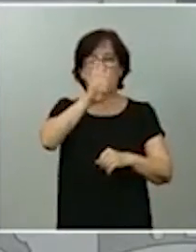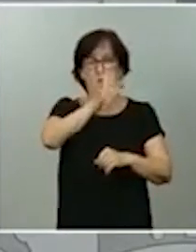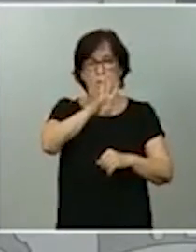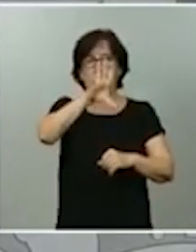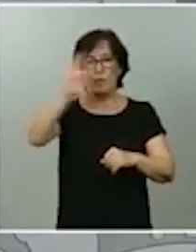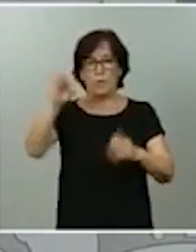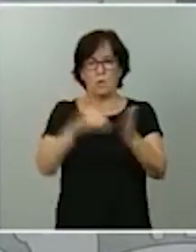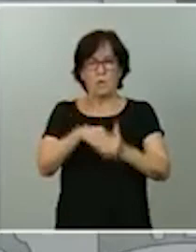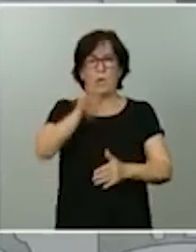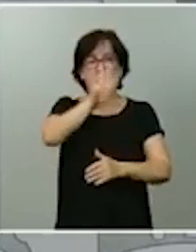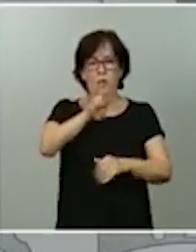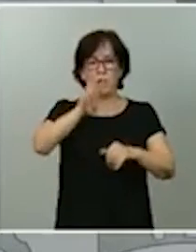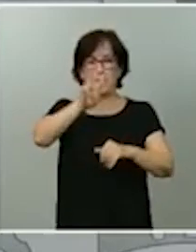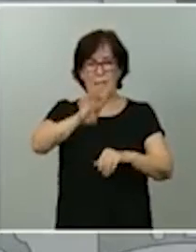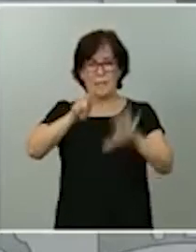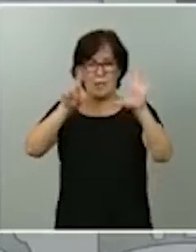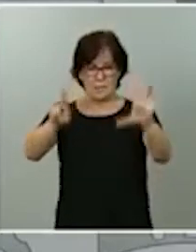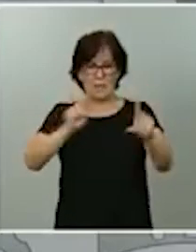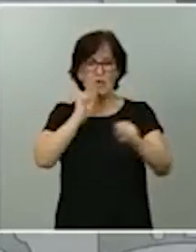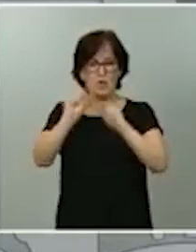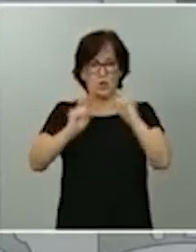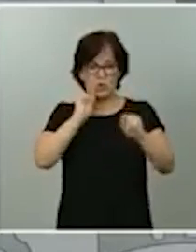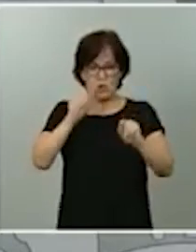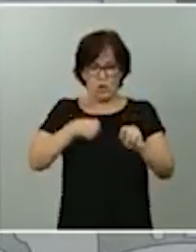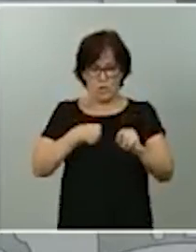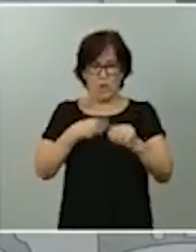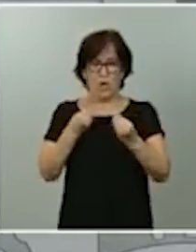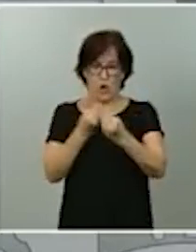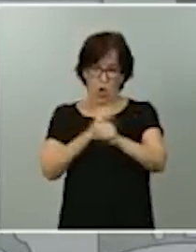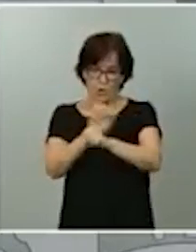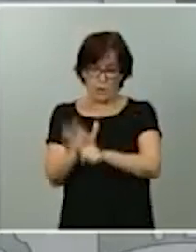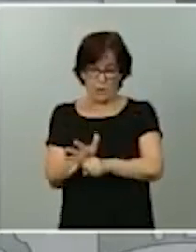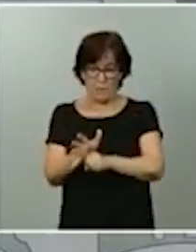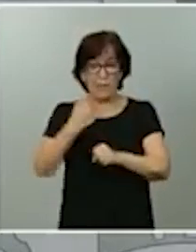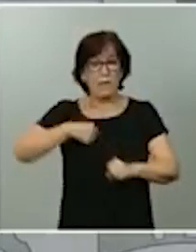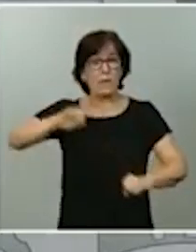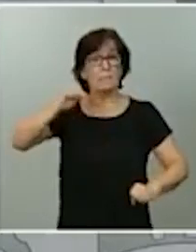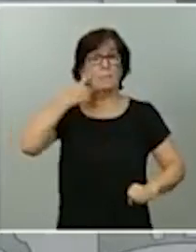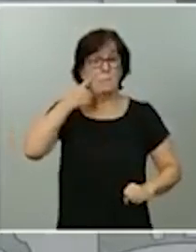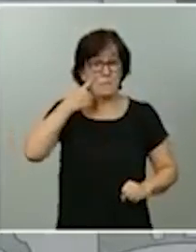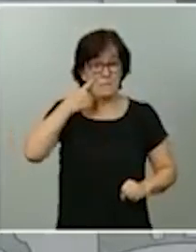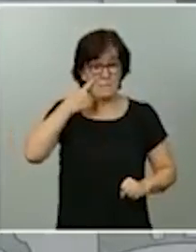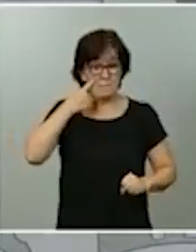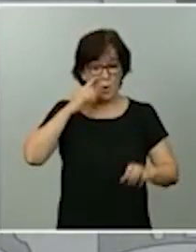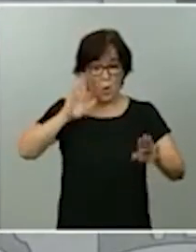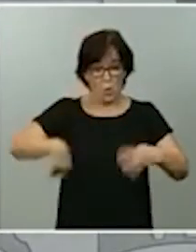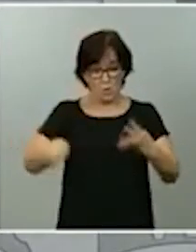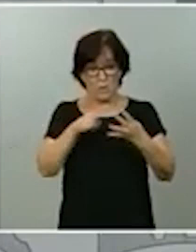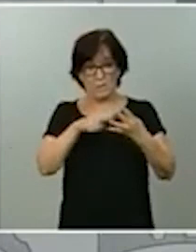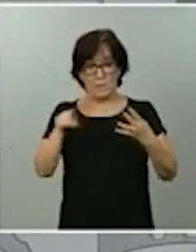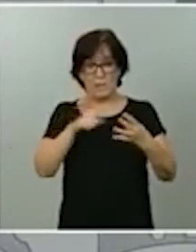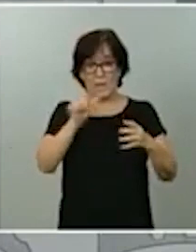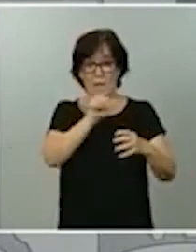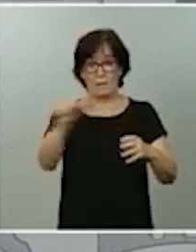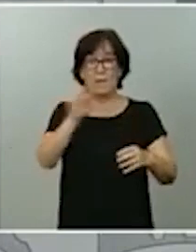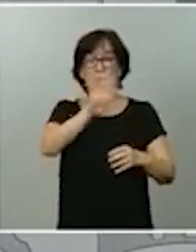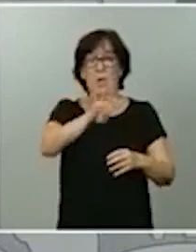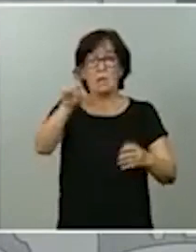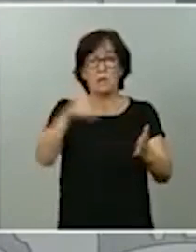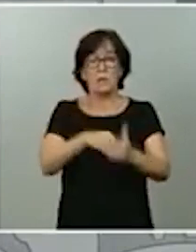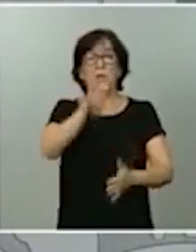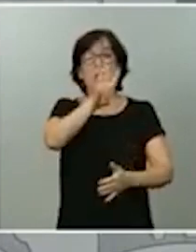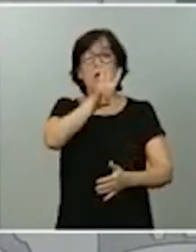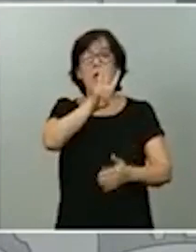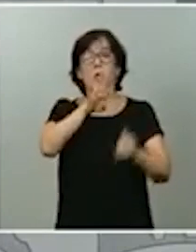compatriotas contagiados por el virus del COVID. Los casos diagnosticados en la última semana son 40.427.